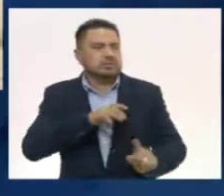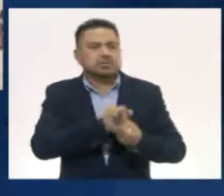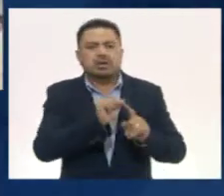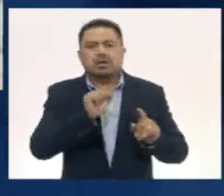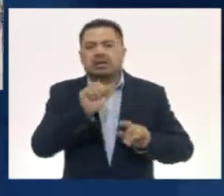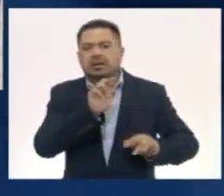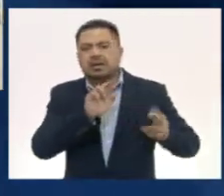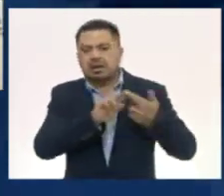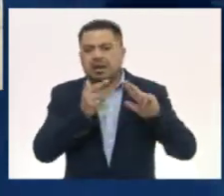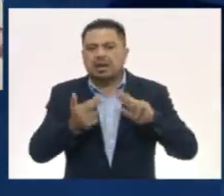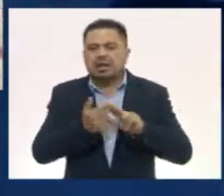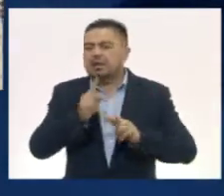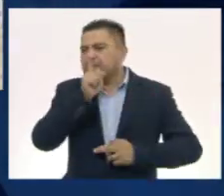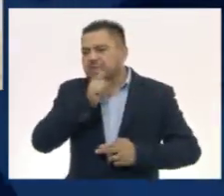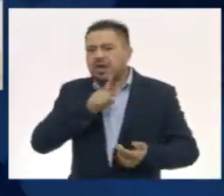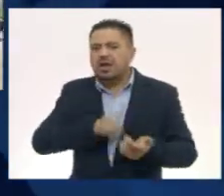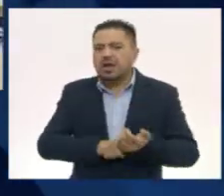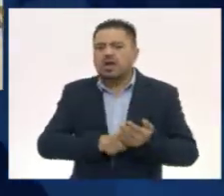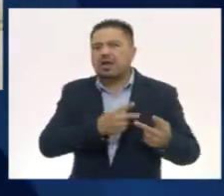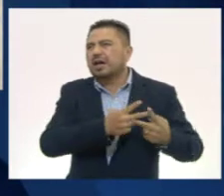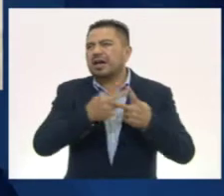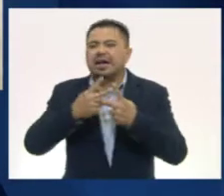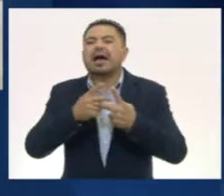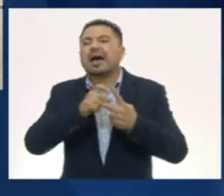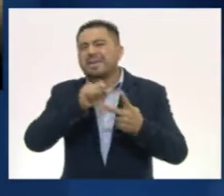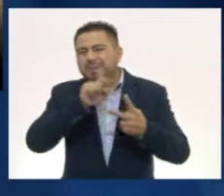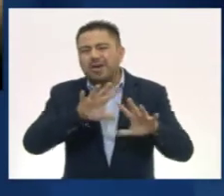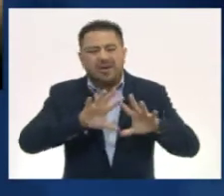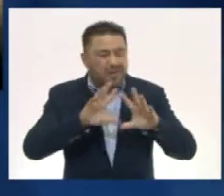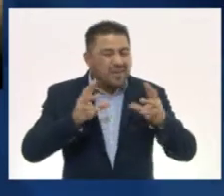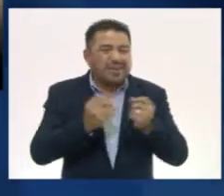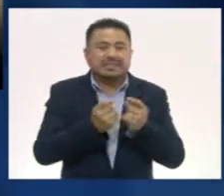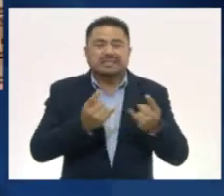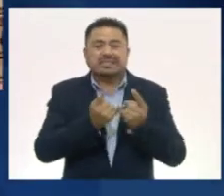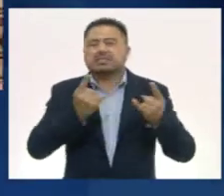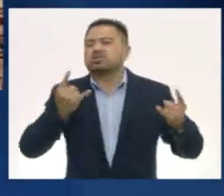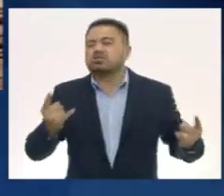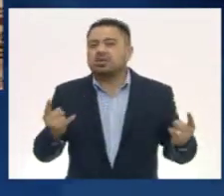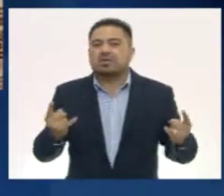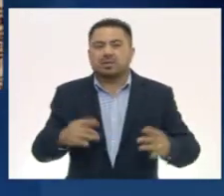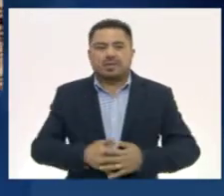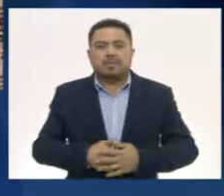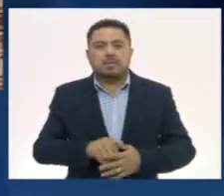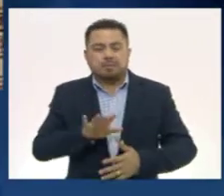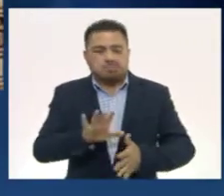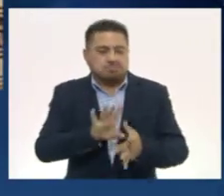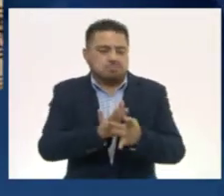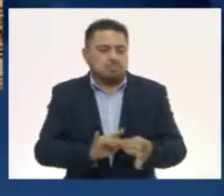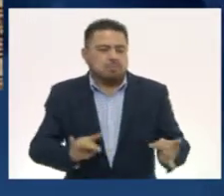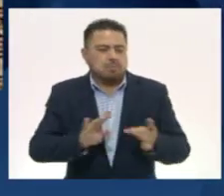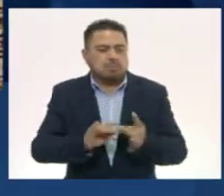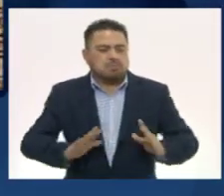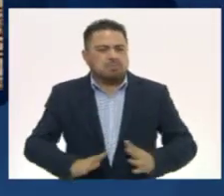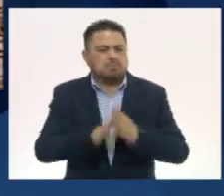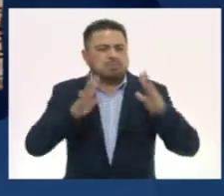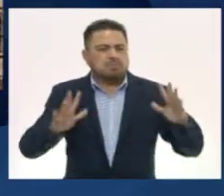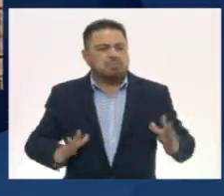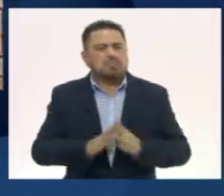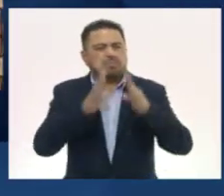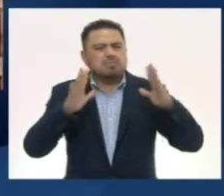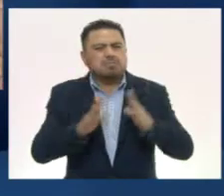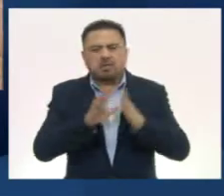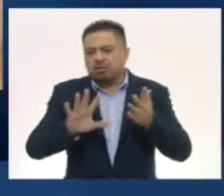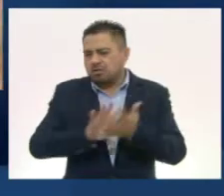religión, mitos, cosmología y astronomía. Históricos. Relatan conquistas, migraciones,